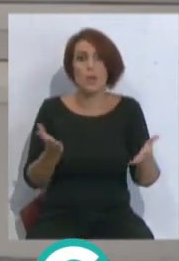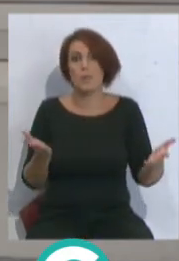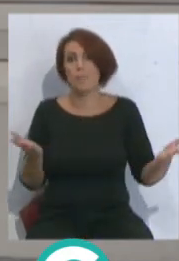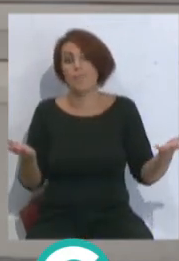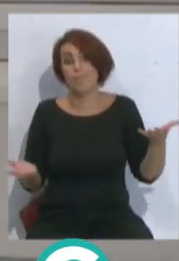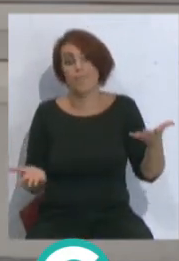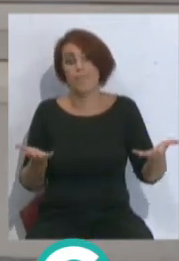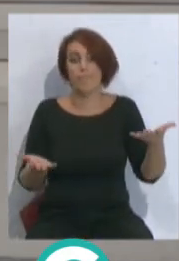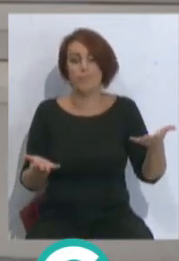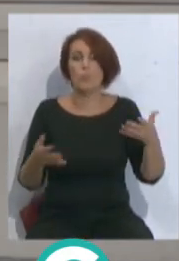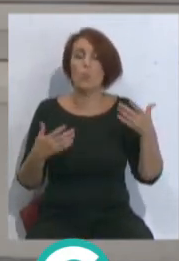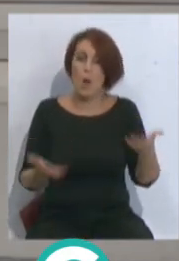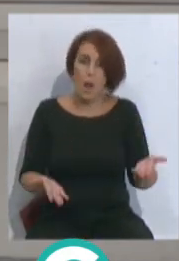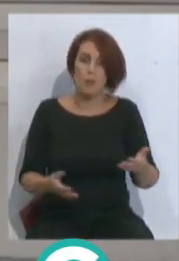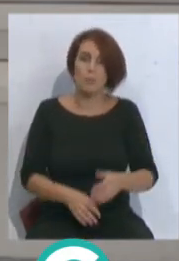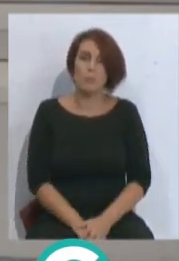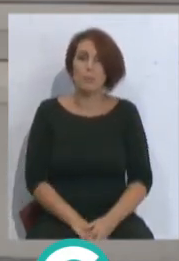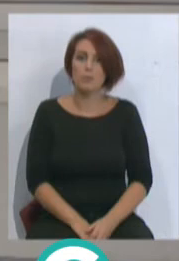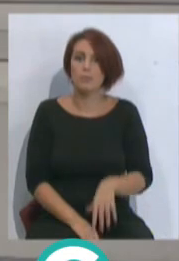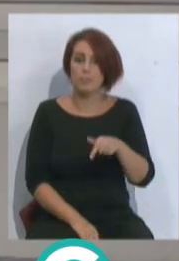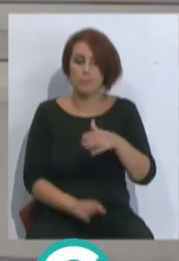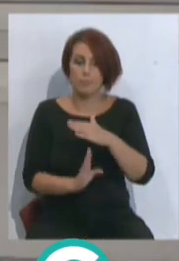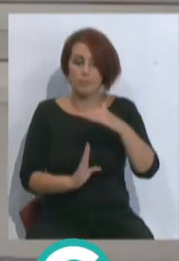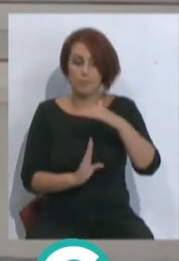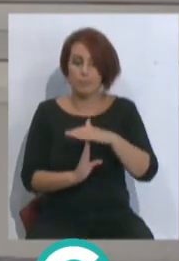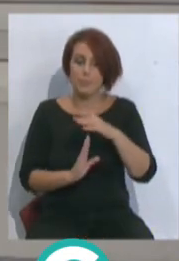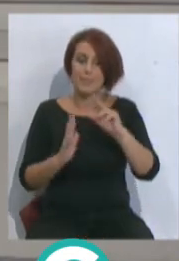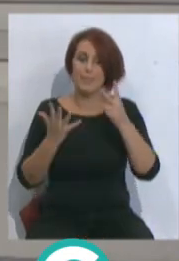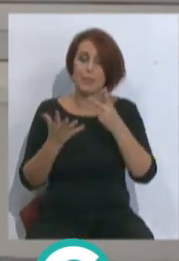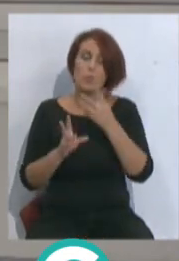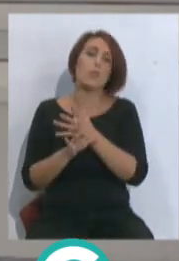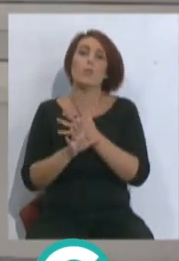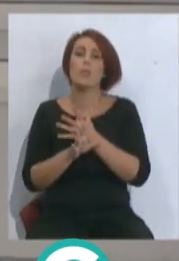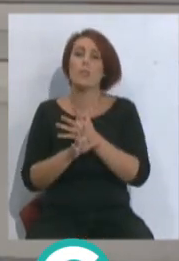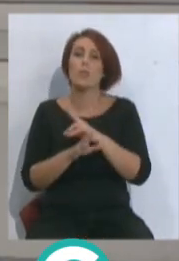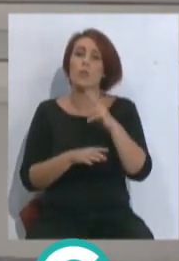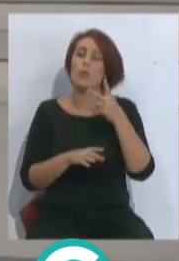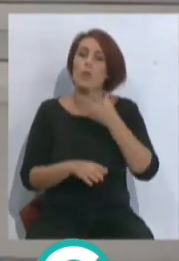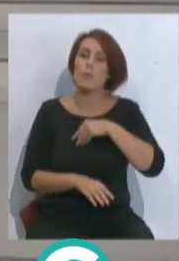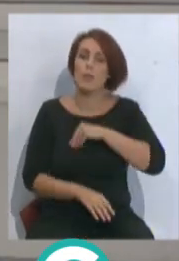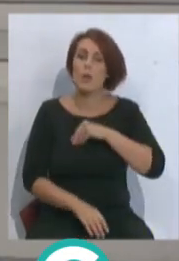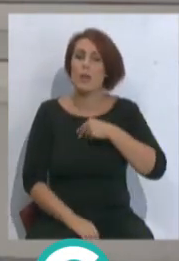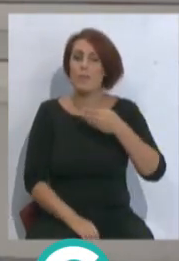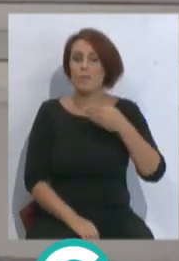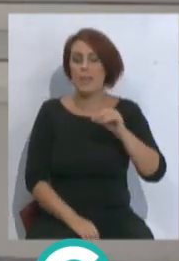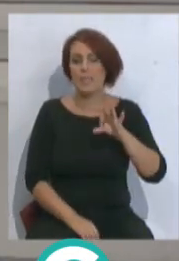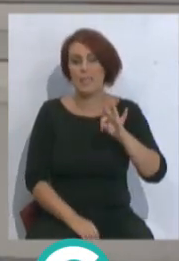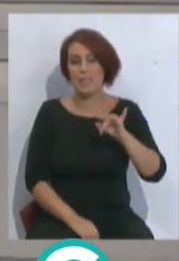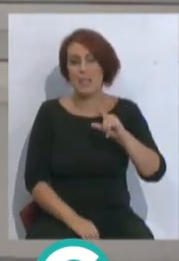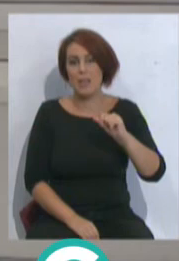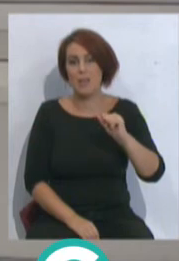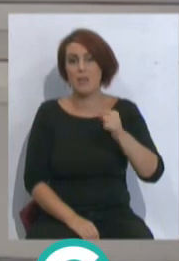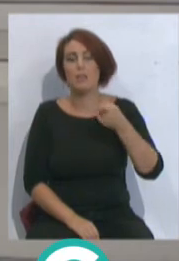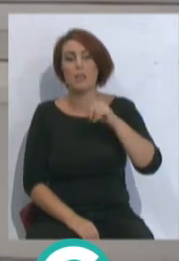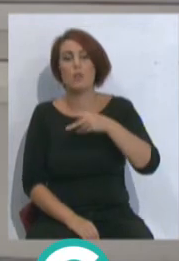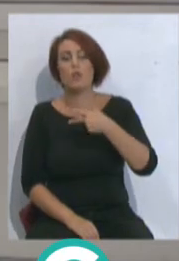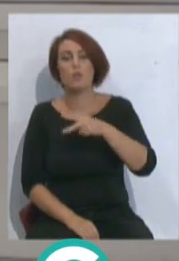volvemos a lo mismo, y es de que en este parón hay siete jugadores, dos españoles, Bastida y Chus, con la sub-21,